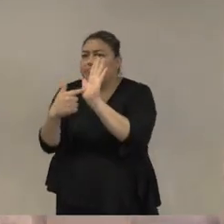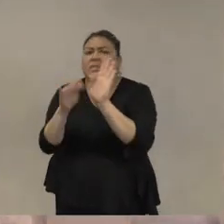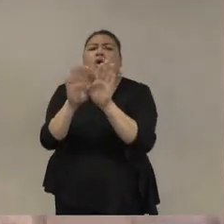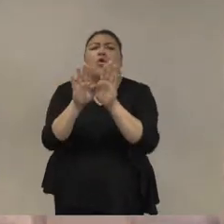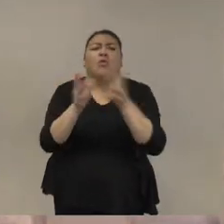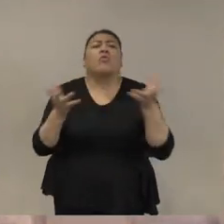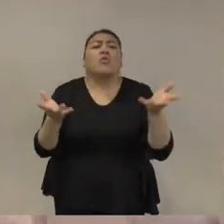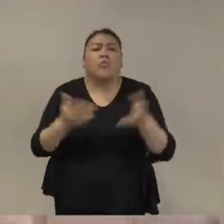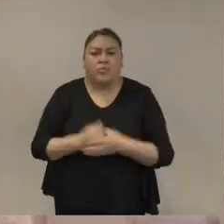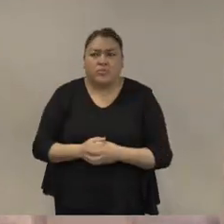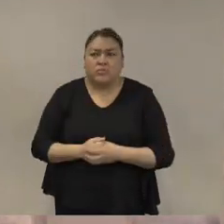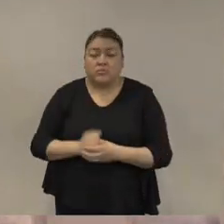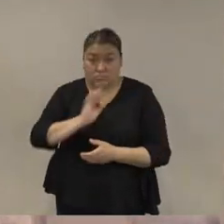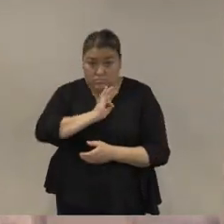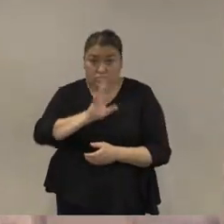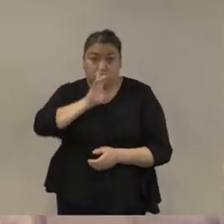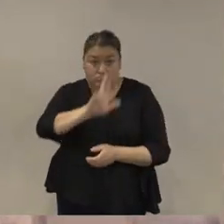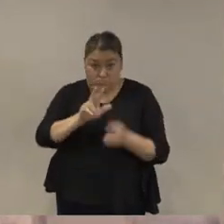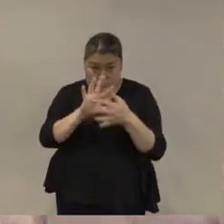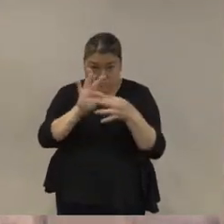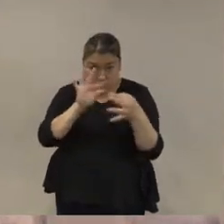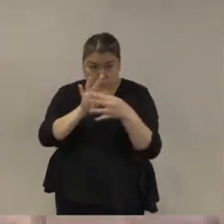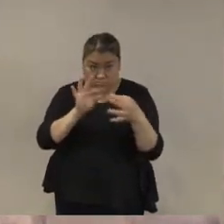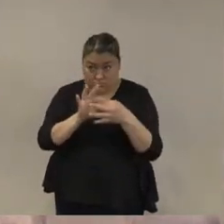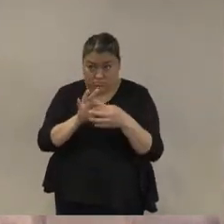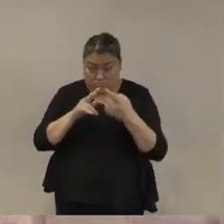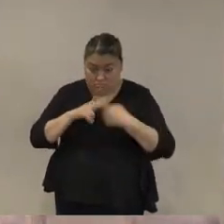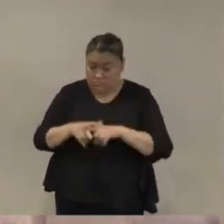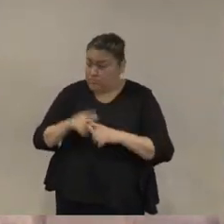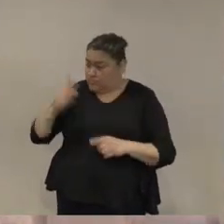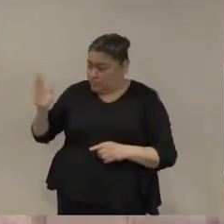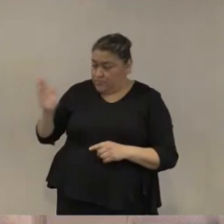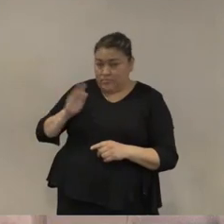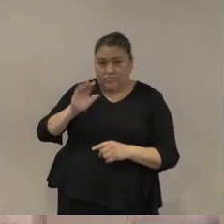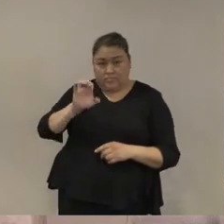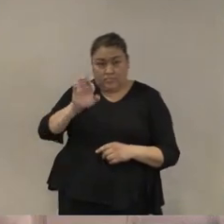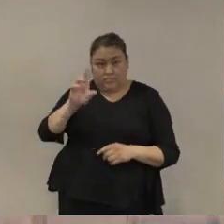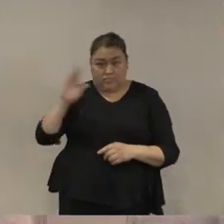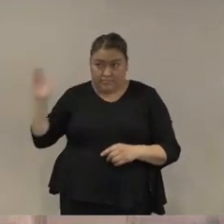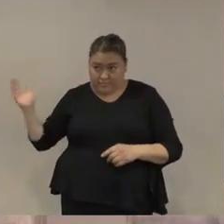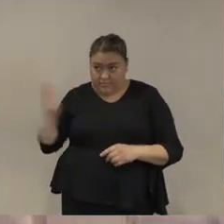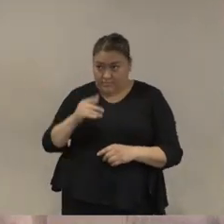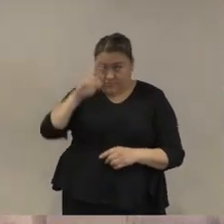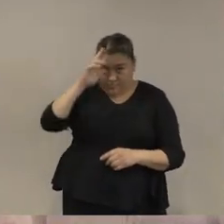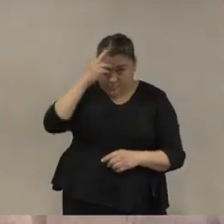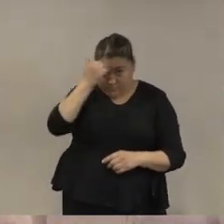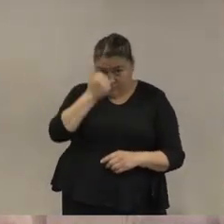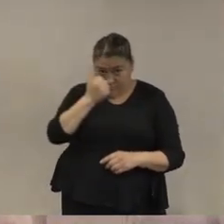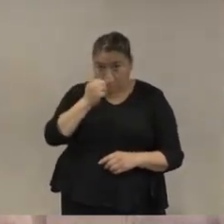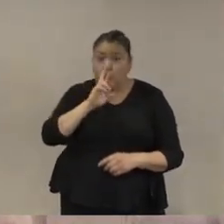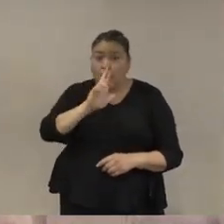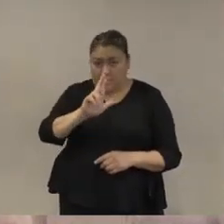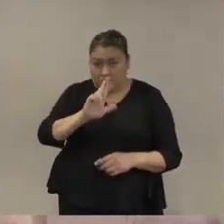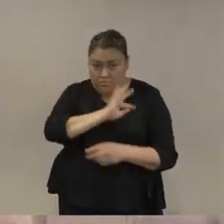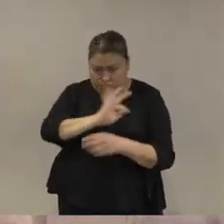podamos arrancar un poquito con ello Ernesto igual arrancamos como de allá para acá y lo vamos tomando ahí tienes un micrófono